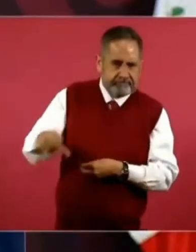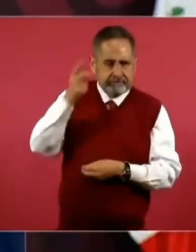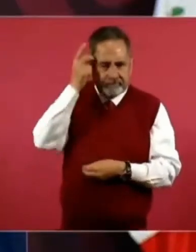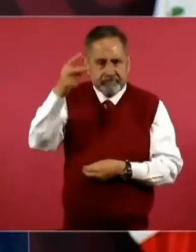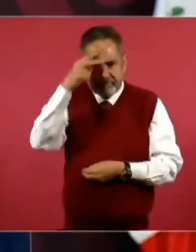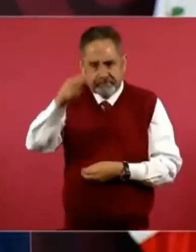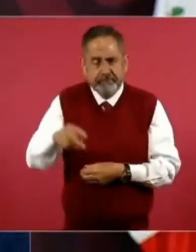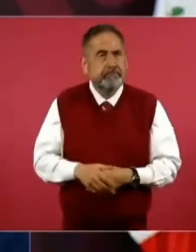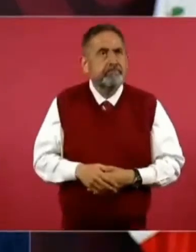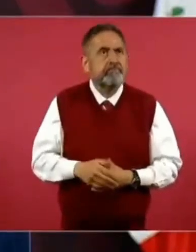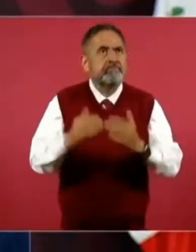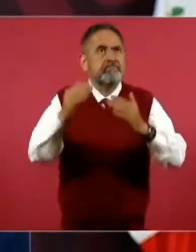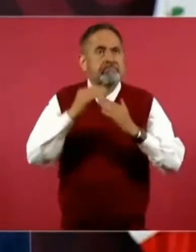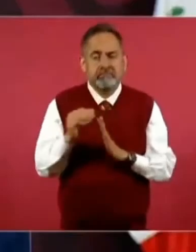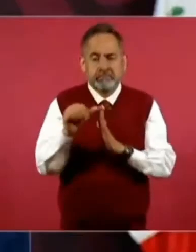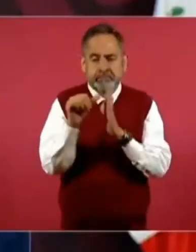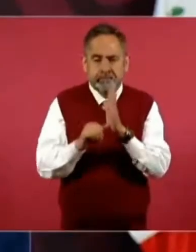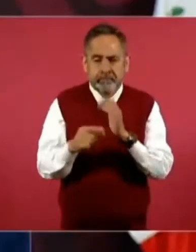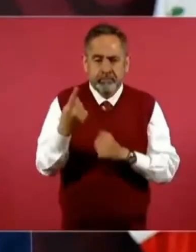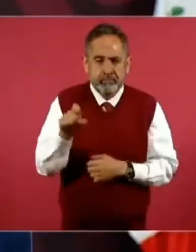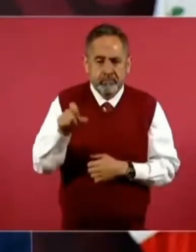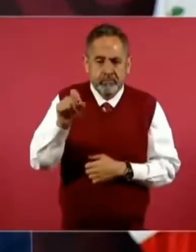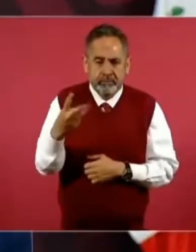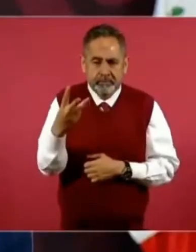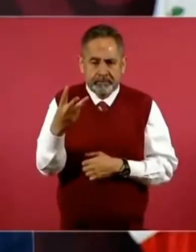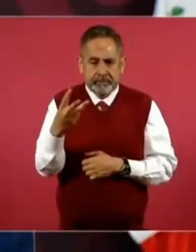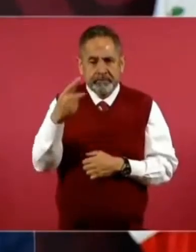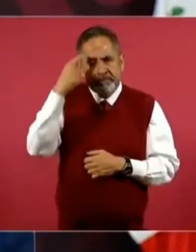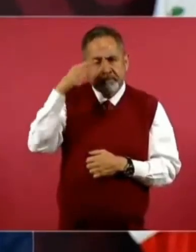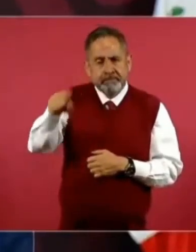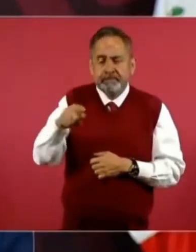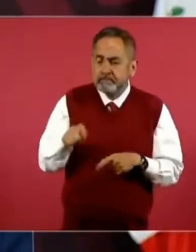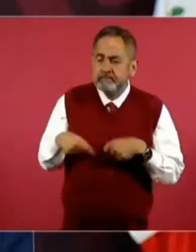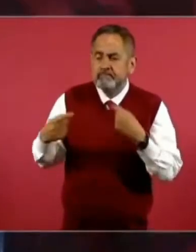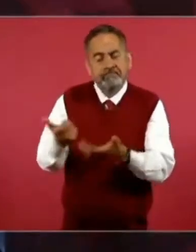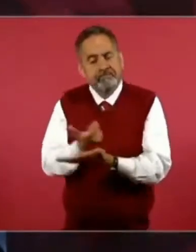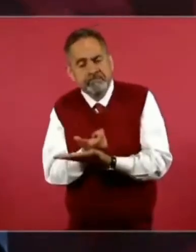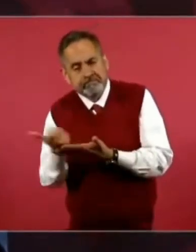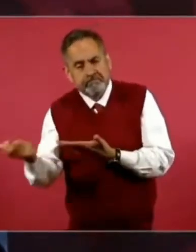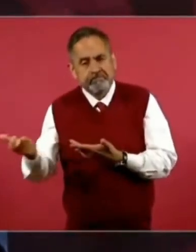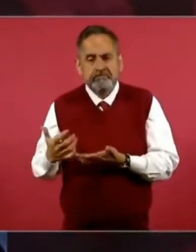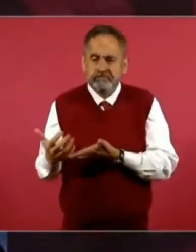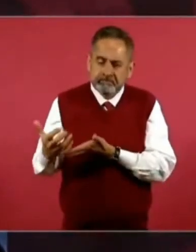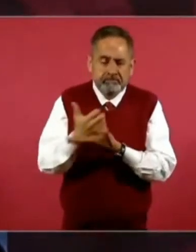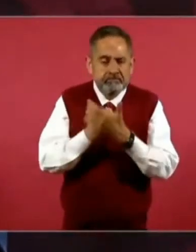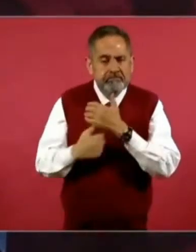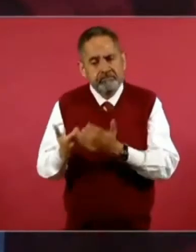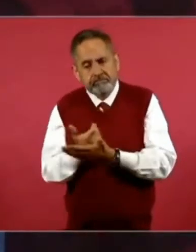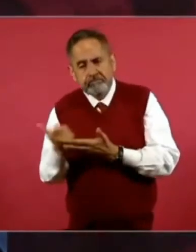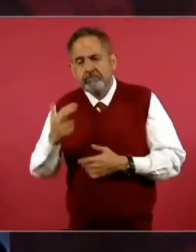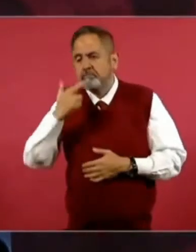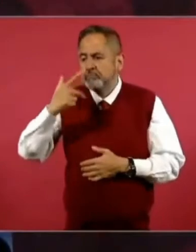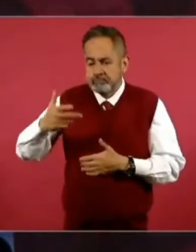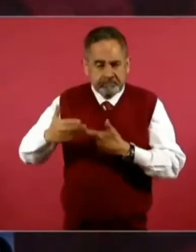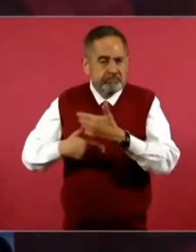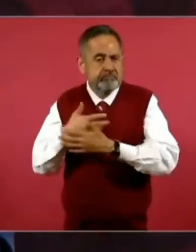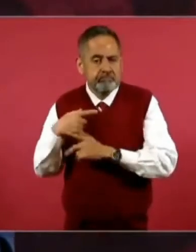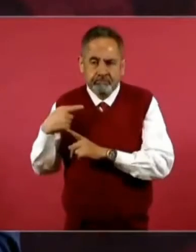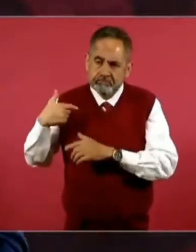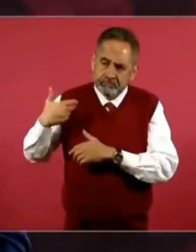para garantizar mejores condiciones salariales, laborales